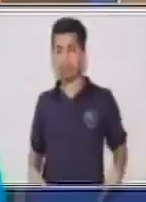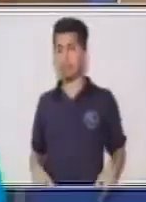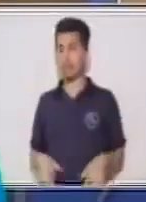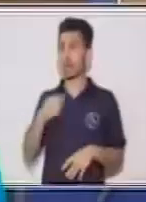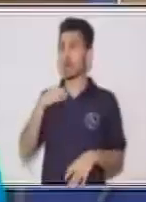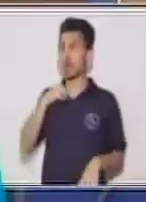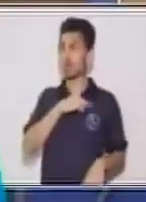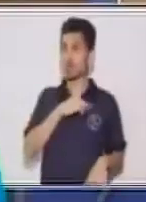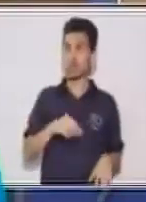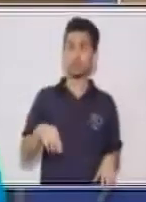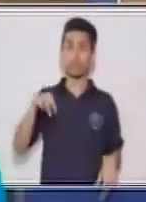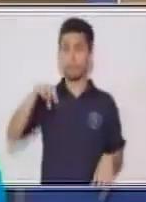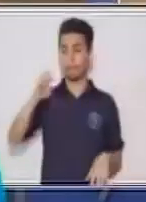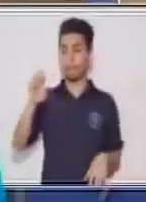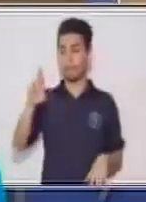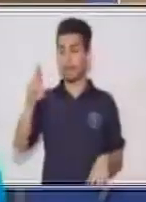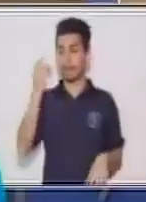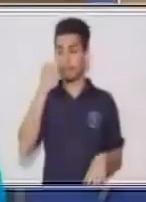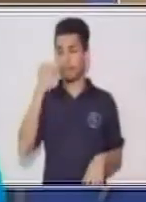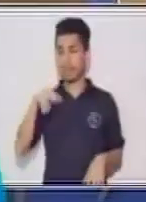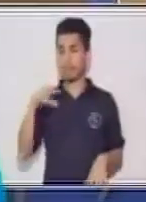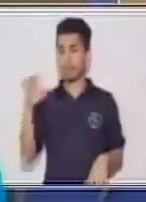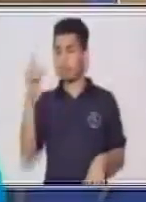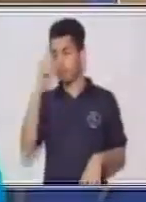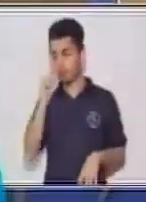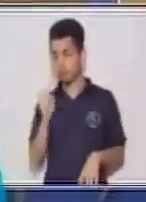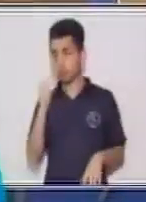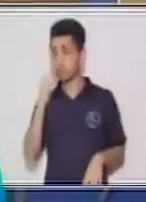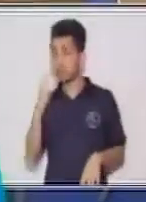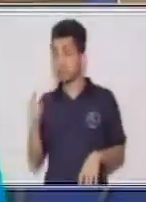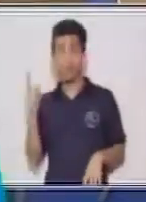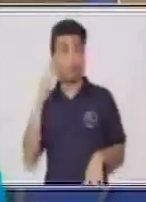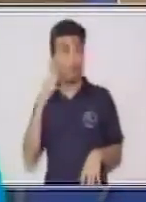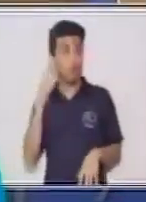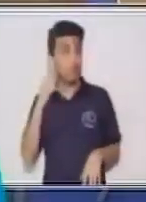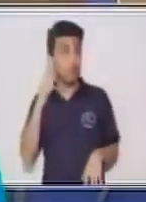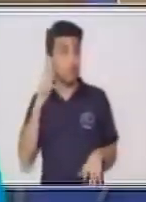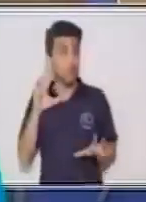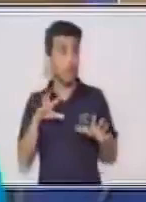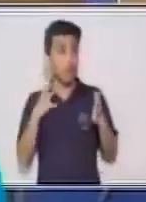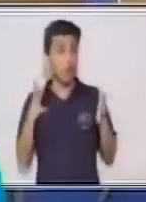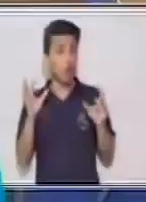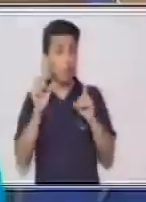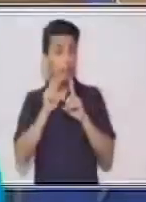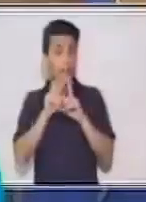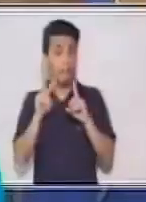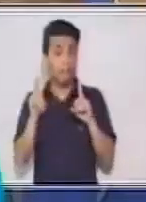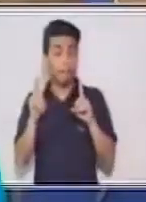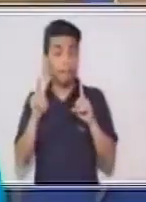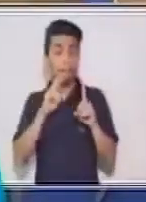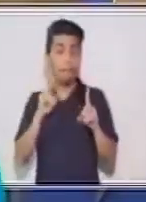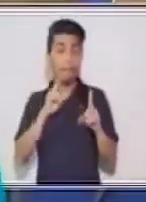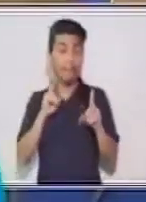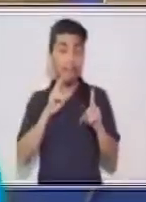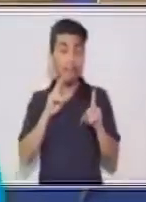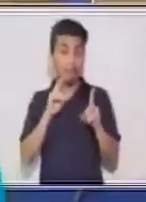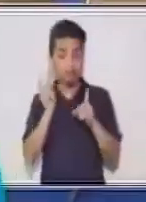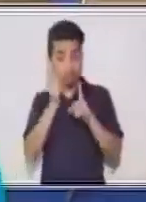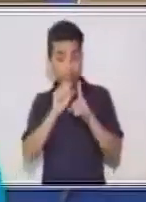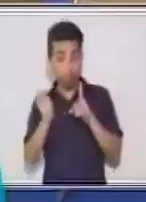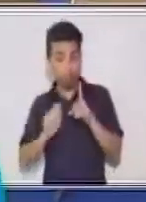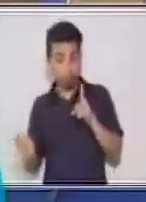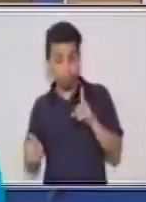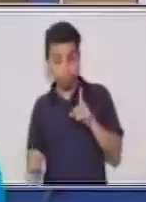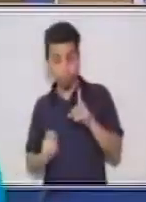Nosotros o nosotras perdimos. Si te das cuenta y empiezas a escuchar al momento de que se está haciendo este ejercicio,